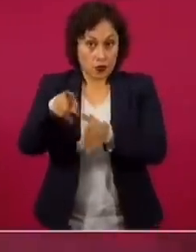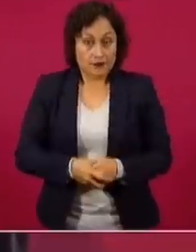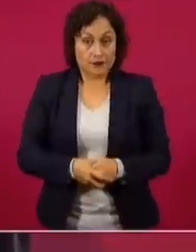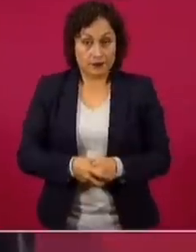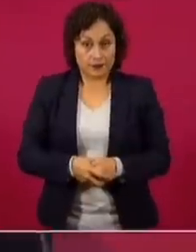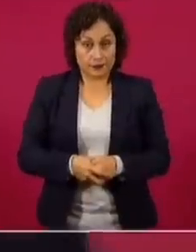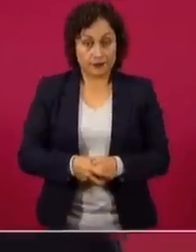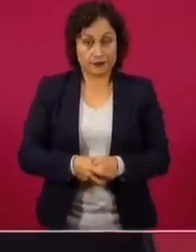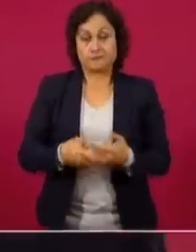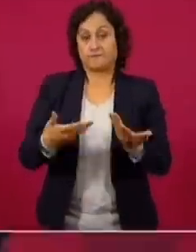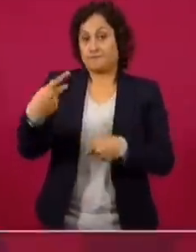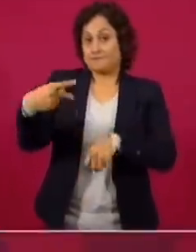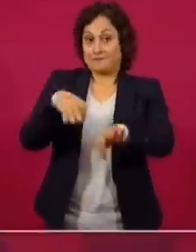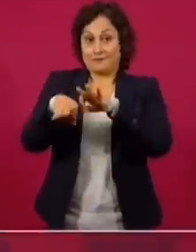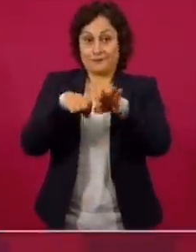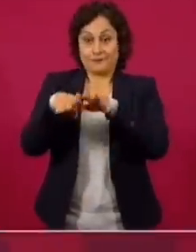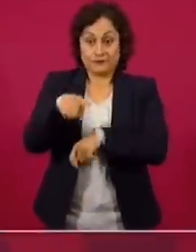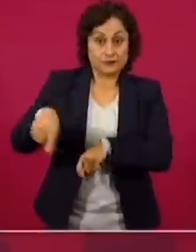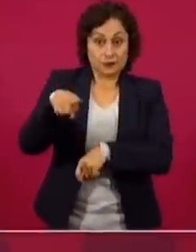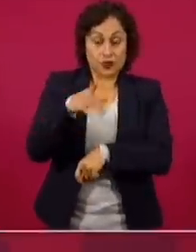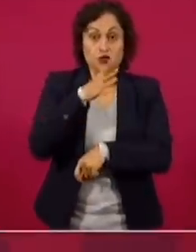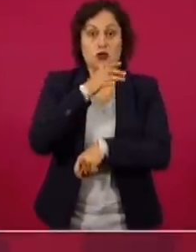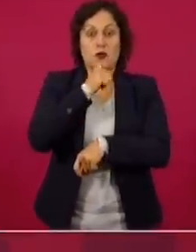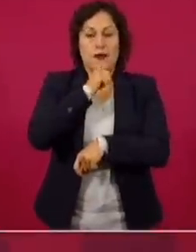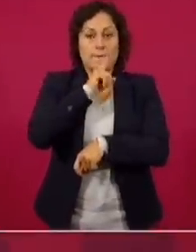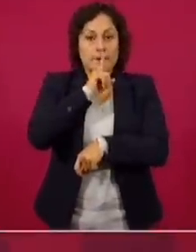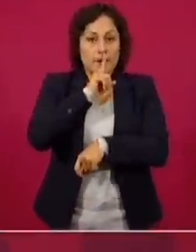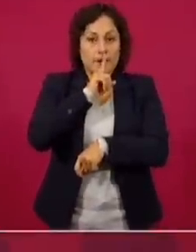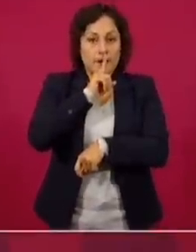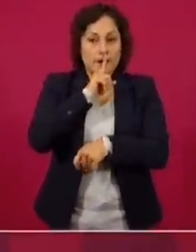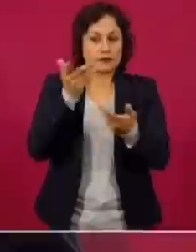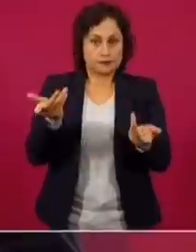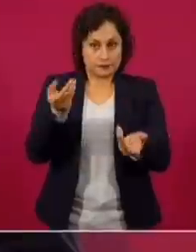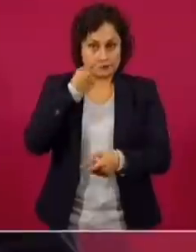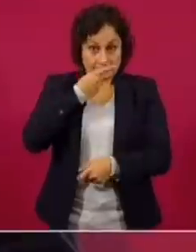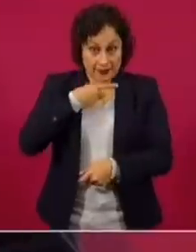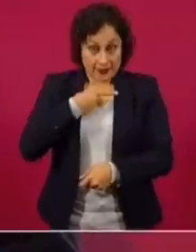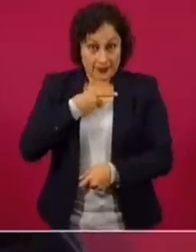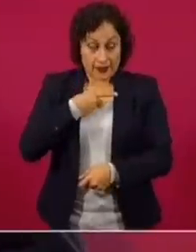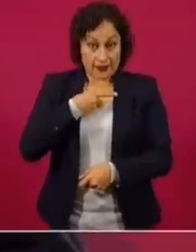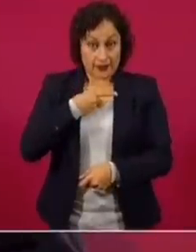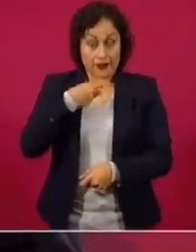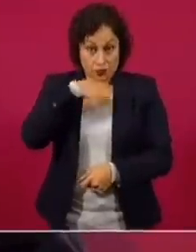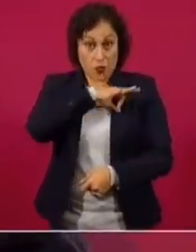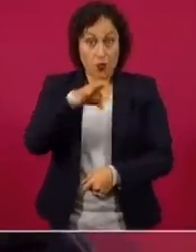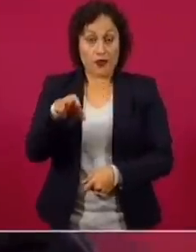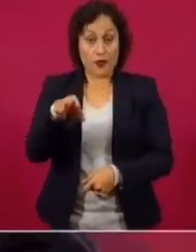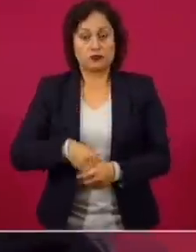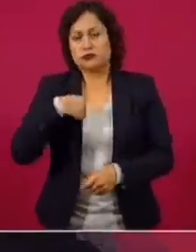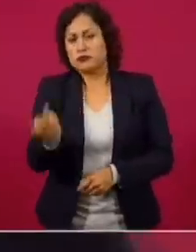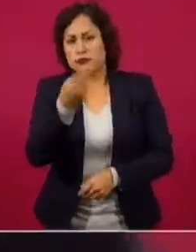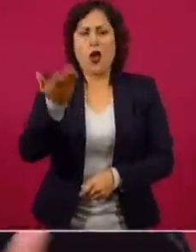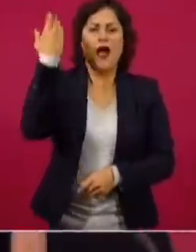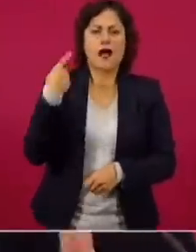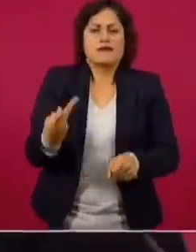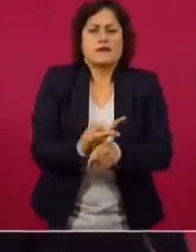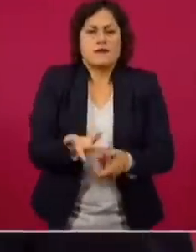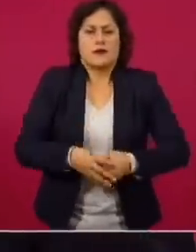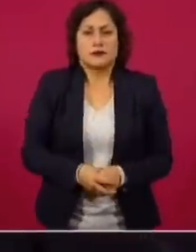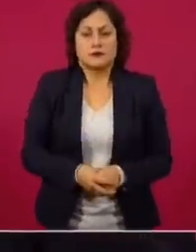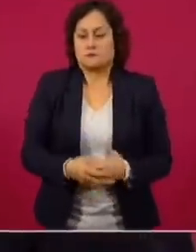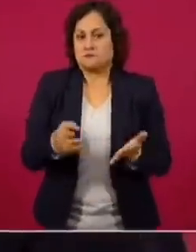su trabajo. Si ustedes no pueden, díganme si yo puedo dar a conocer esta información. ¿Qué se hacía antes? Esta información